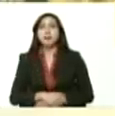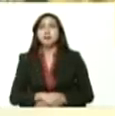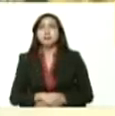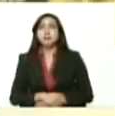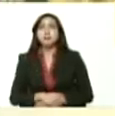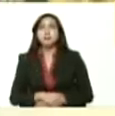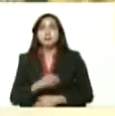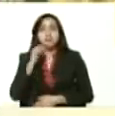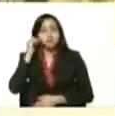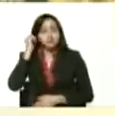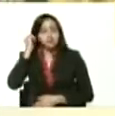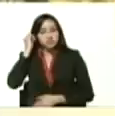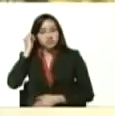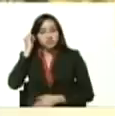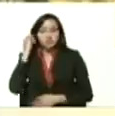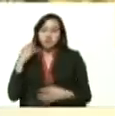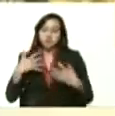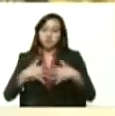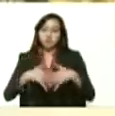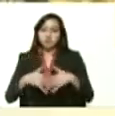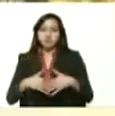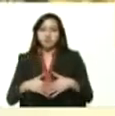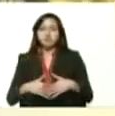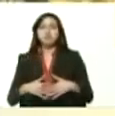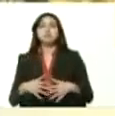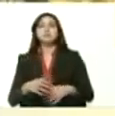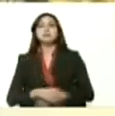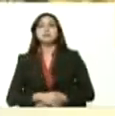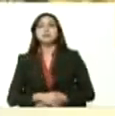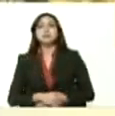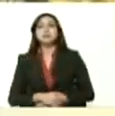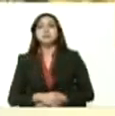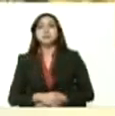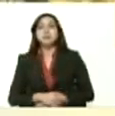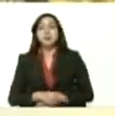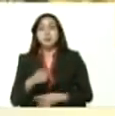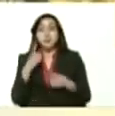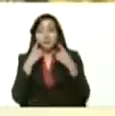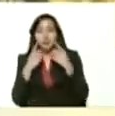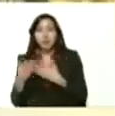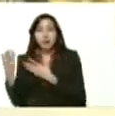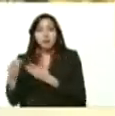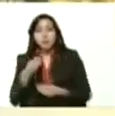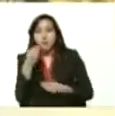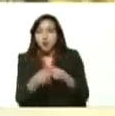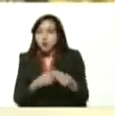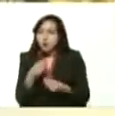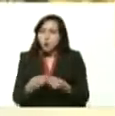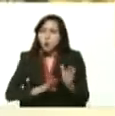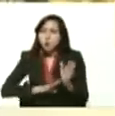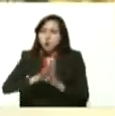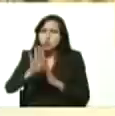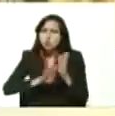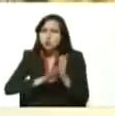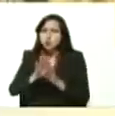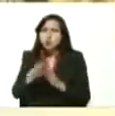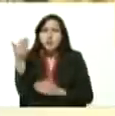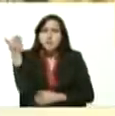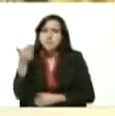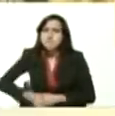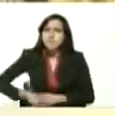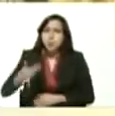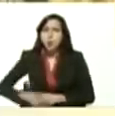corredor industrial Prudencio Vázquez para que veamos el aumento significativo de la